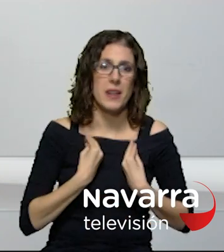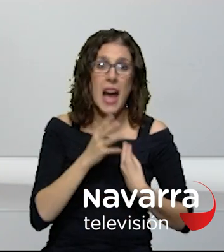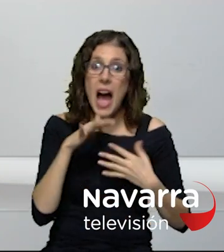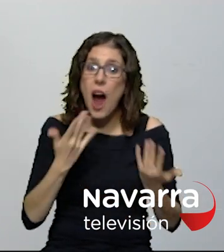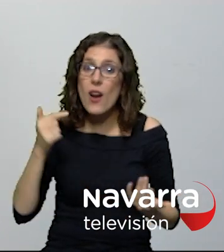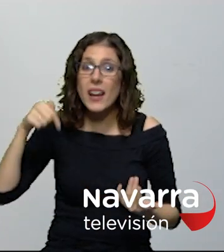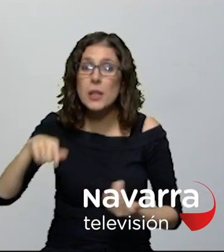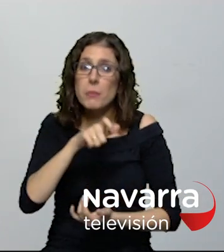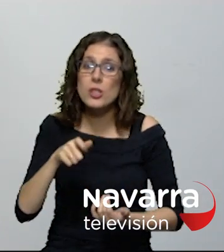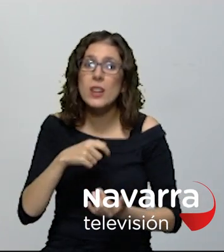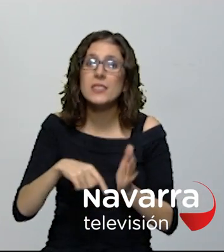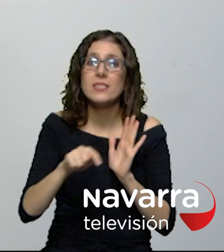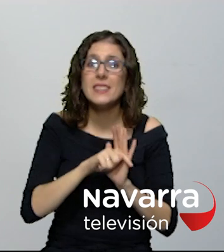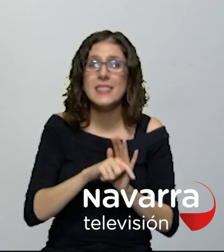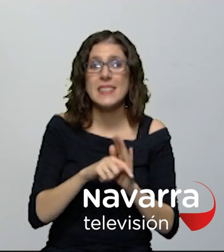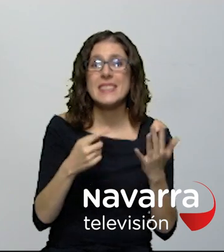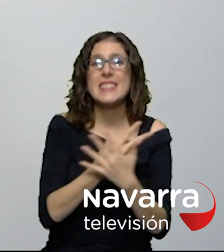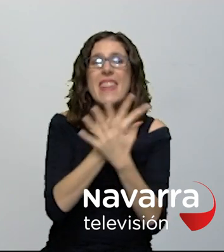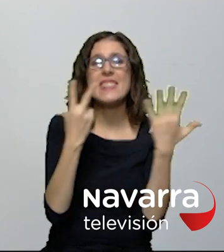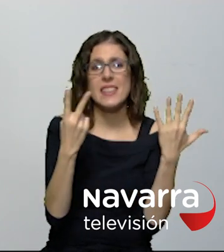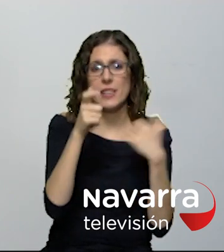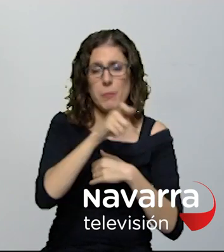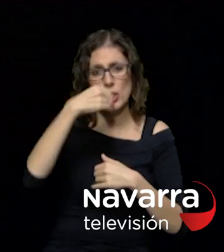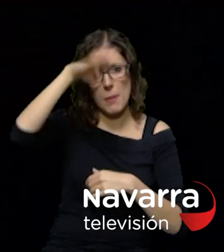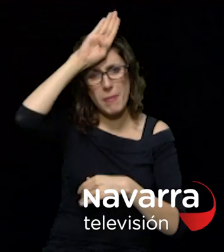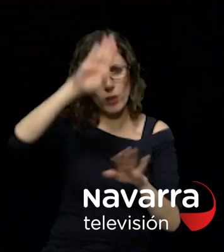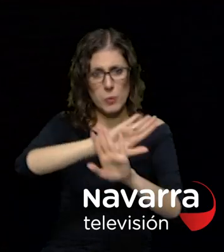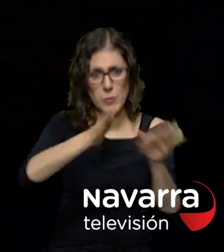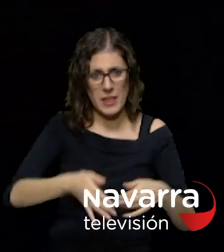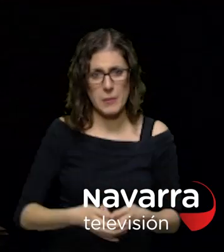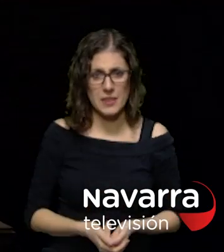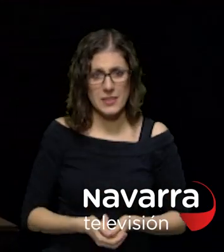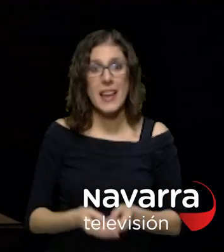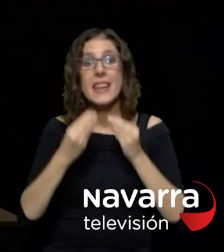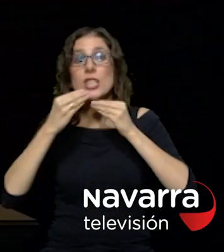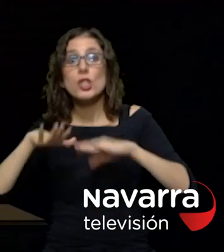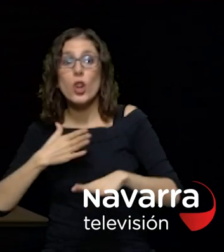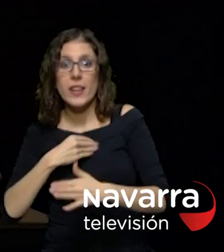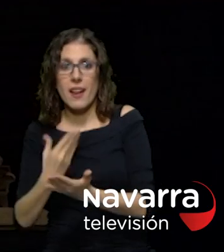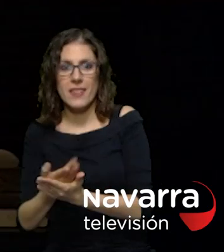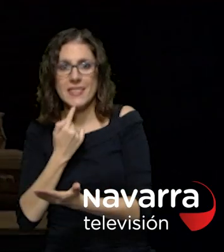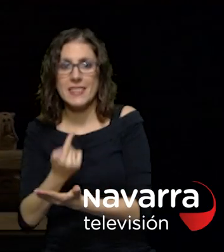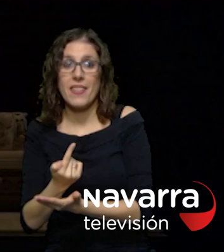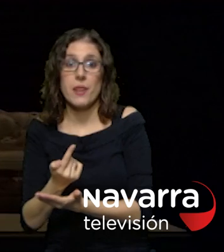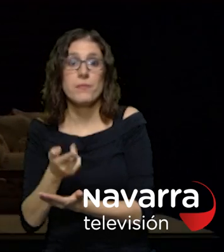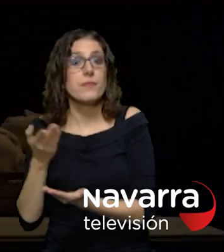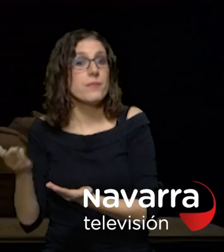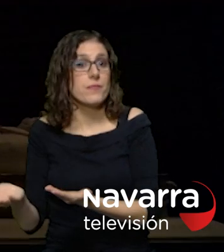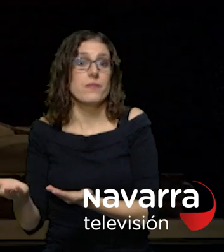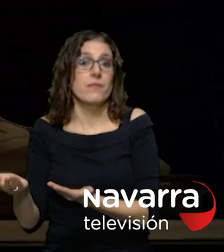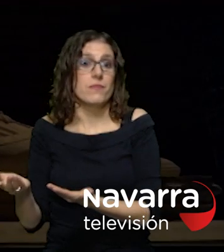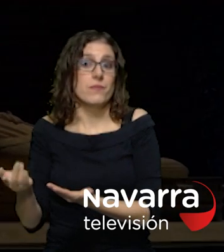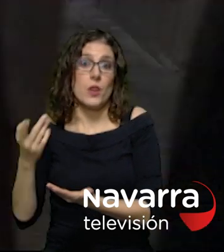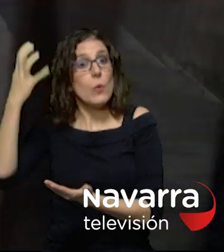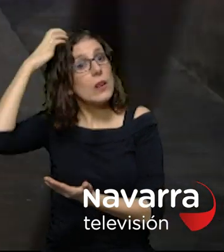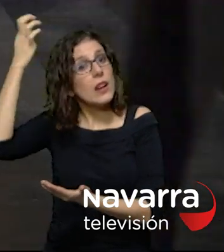pueblo, tiene un habitamiento En la historia dice que fue un privilegio de algún rey que le otorgó a Roncesvalles Hay habitamiento en